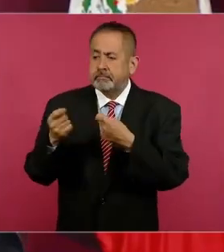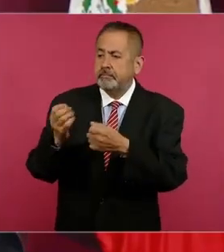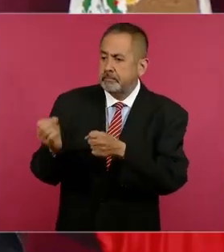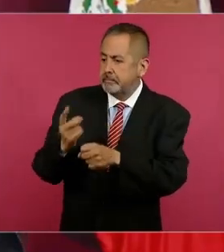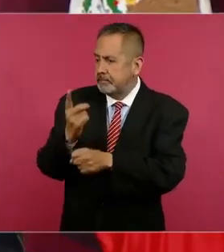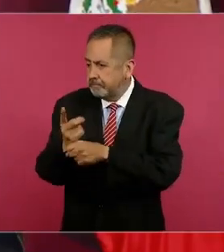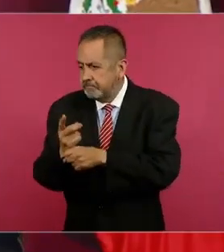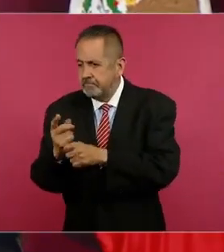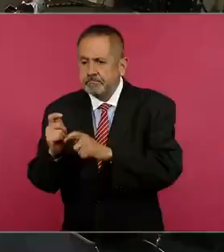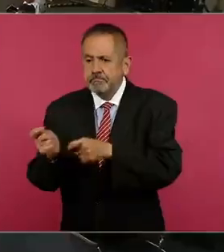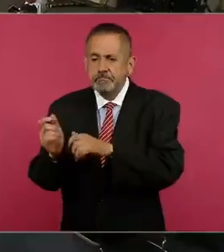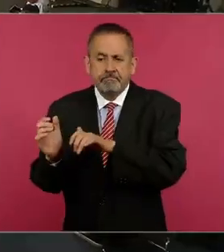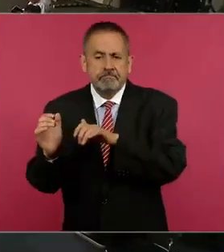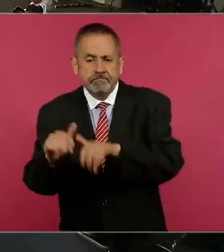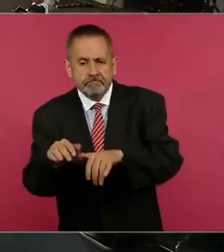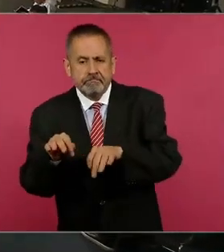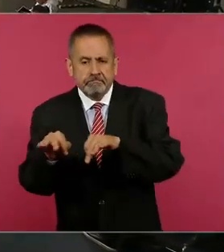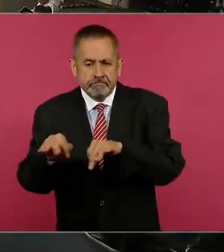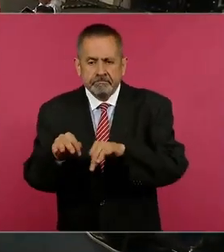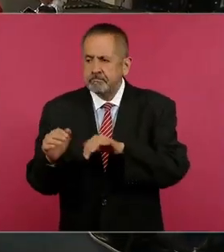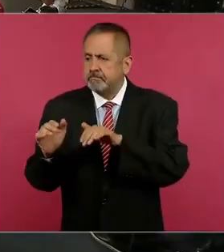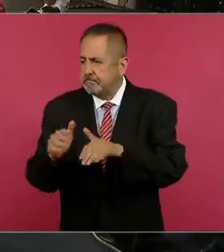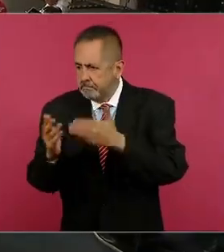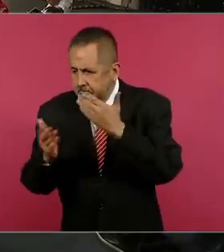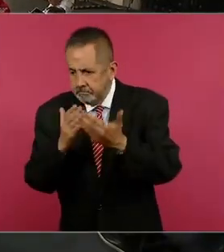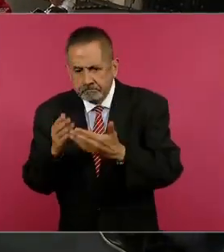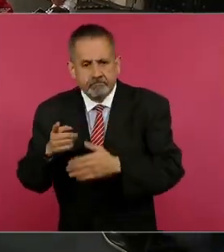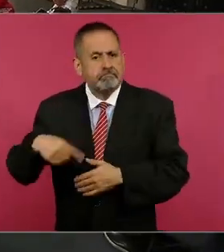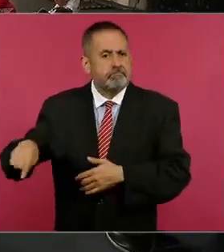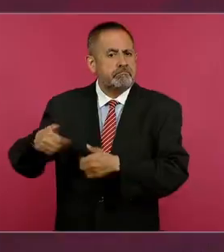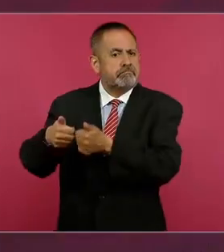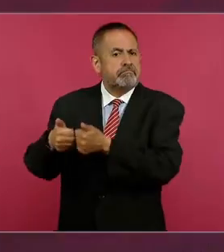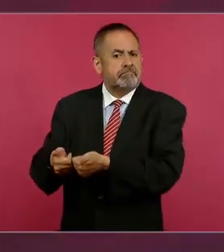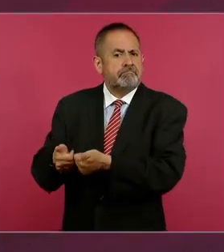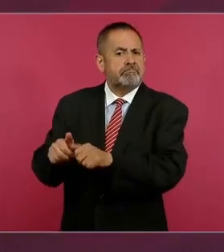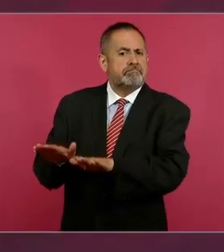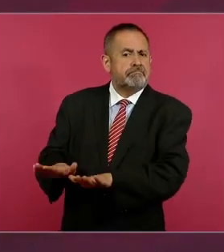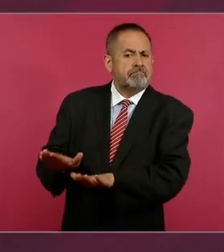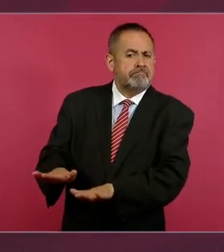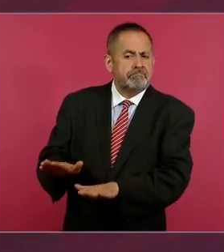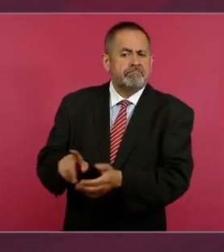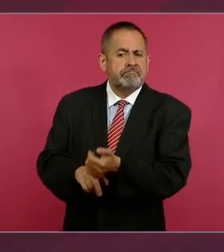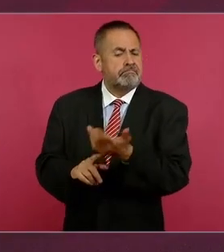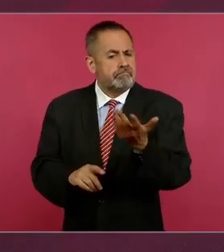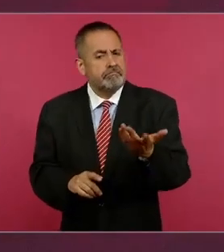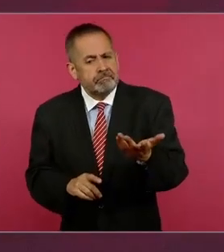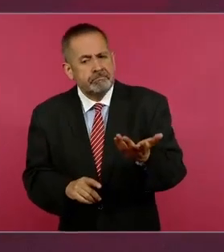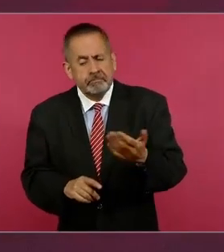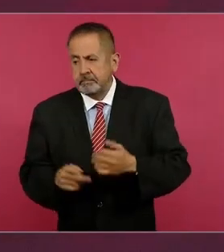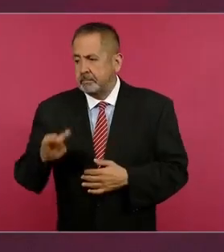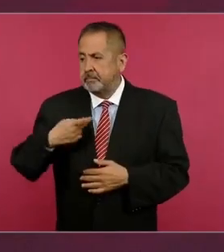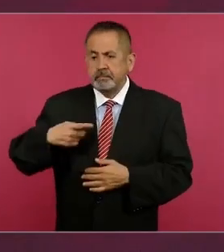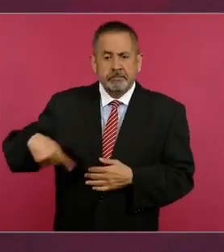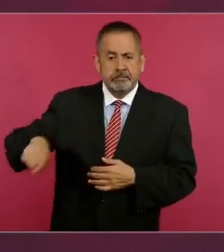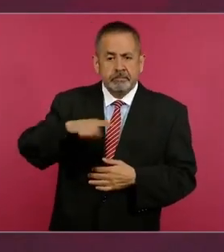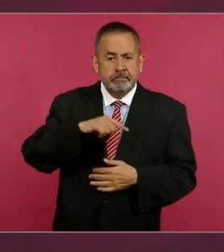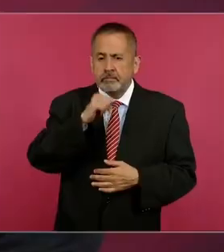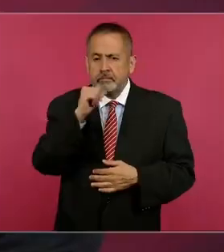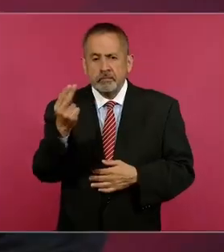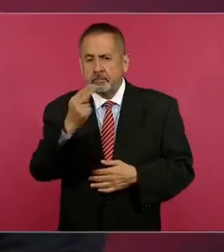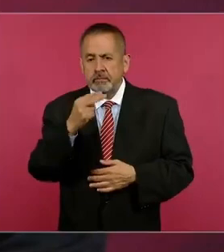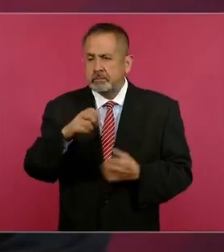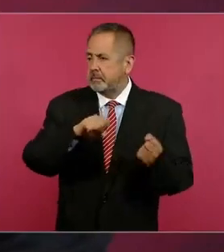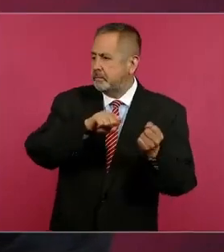se puede lograr que la gente no abandone